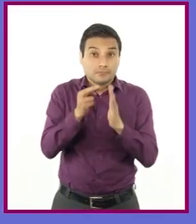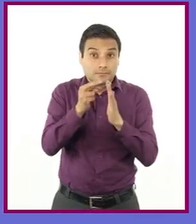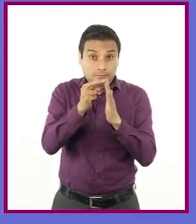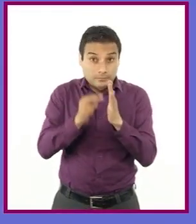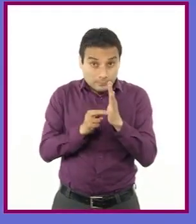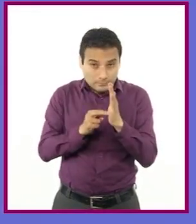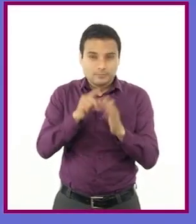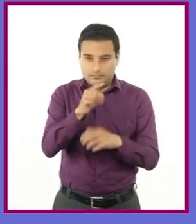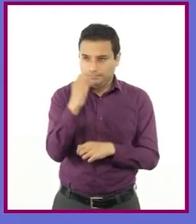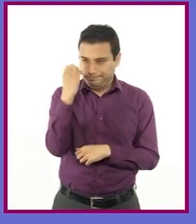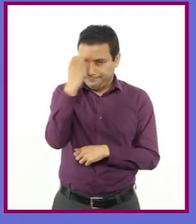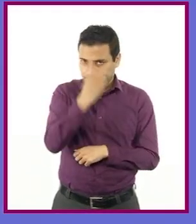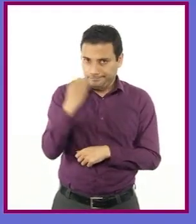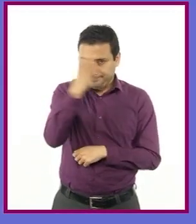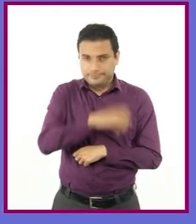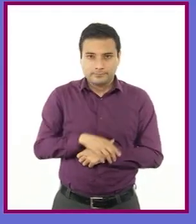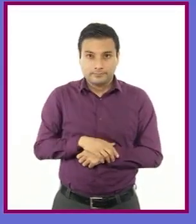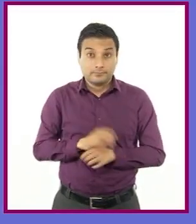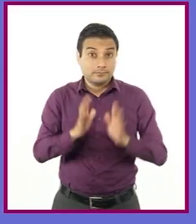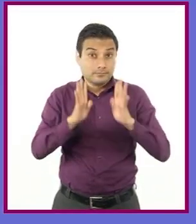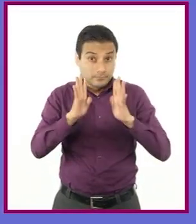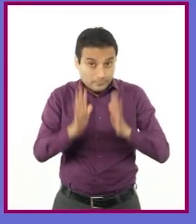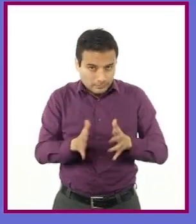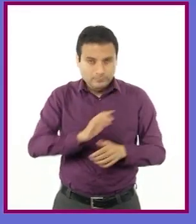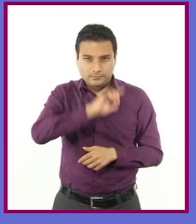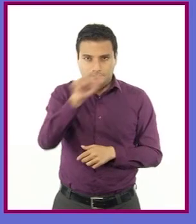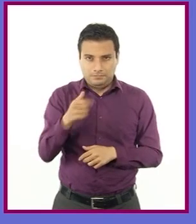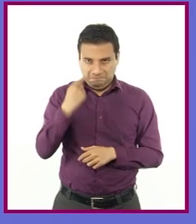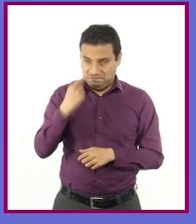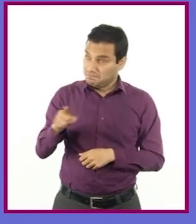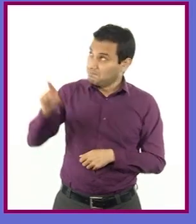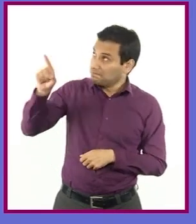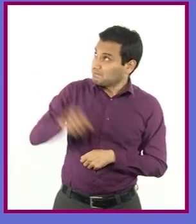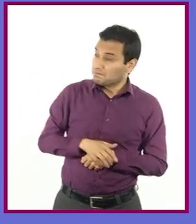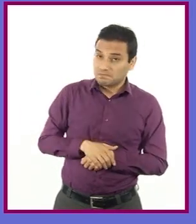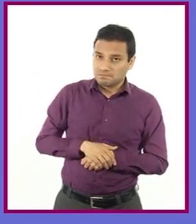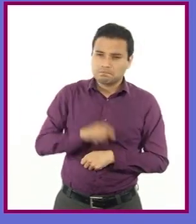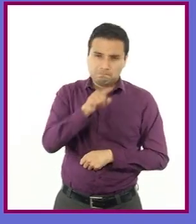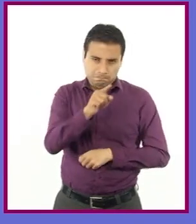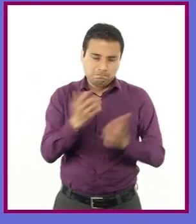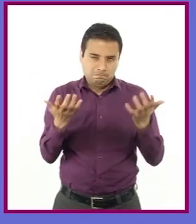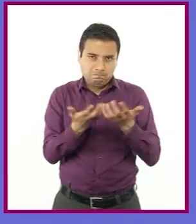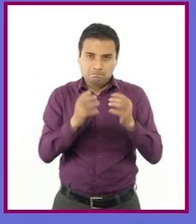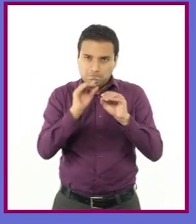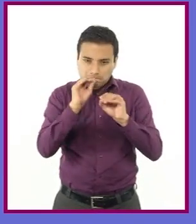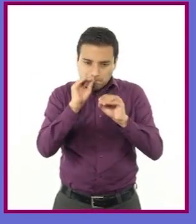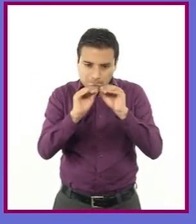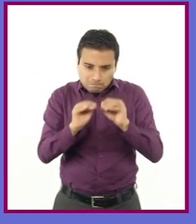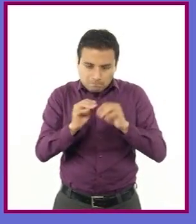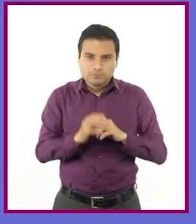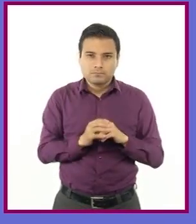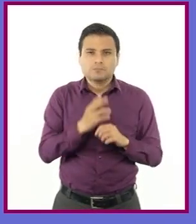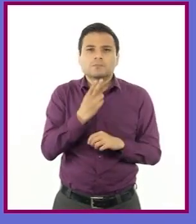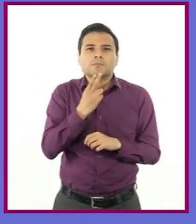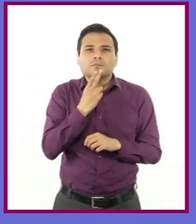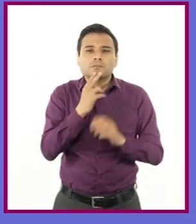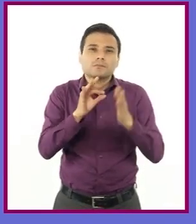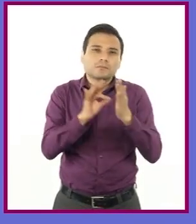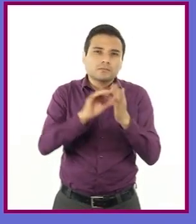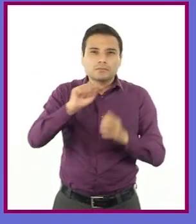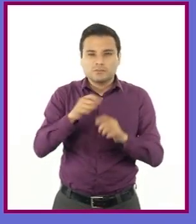que hayas revisado el reglamento, llena un cuadro como el que se ve aquí, con los distintos signos de puntuación que encuentras.